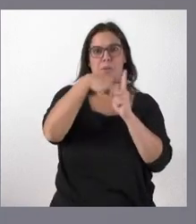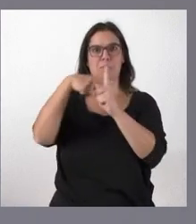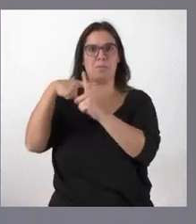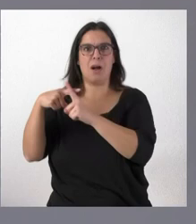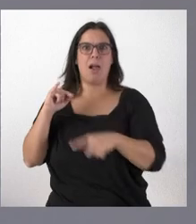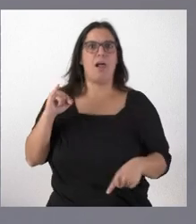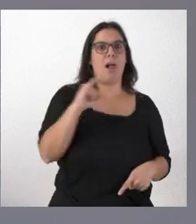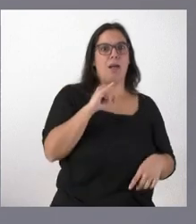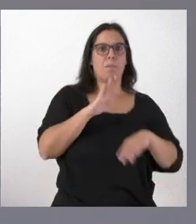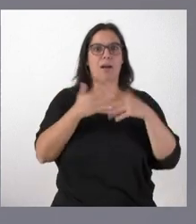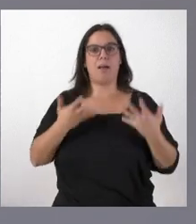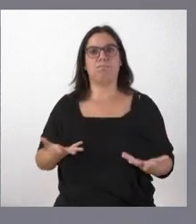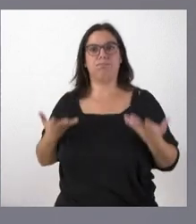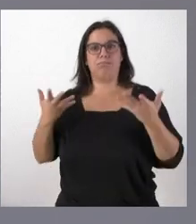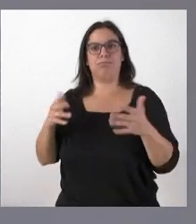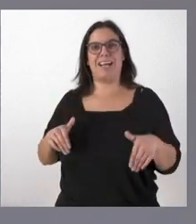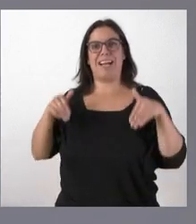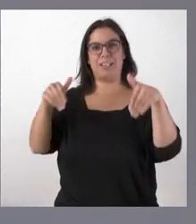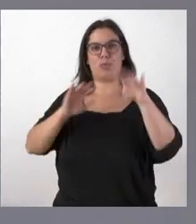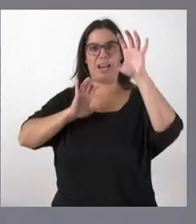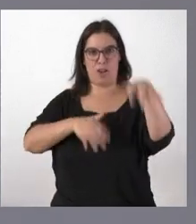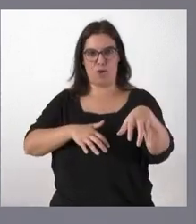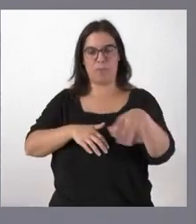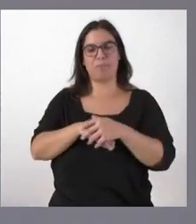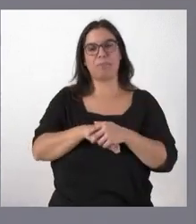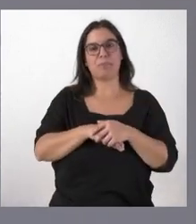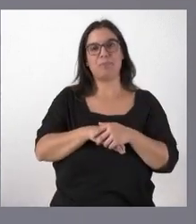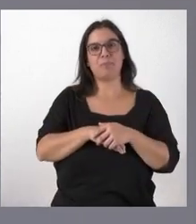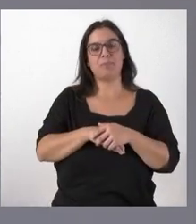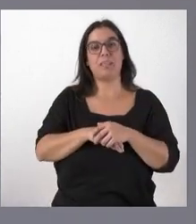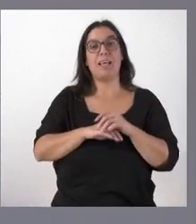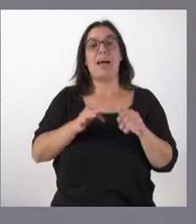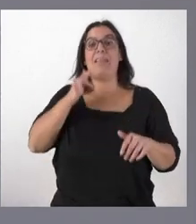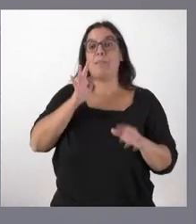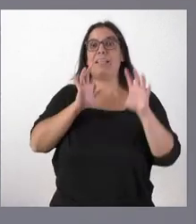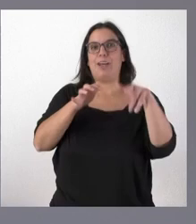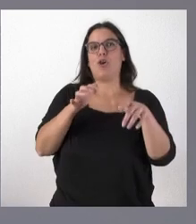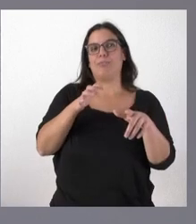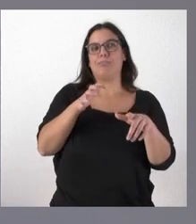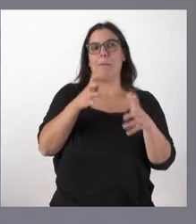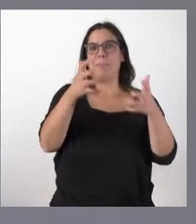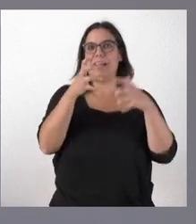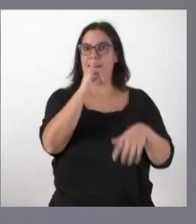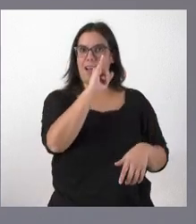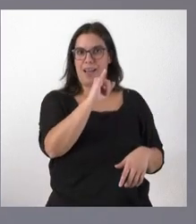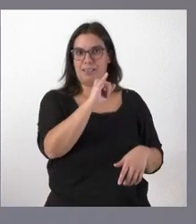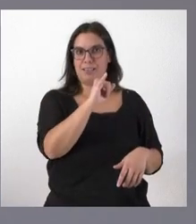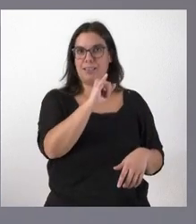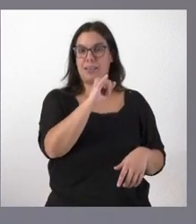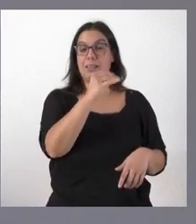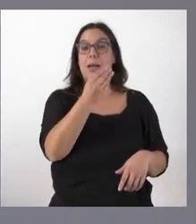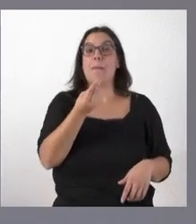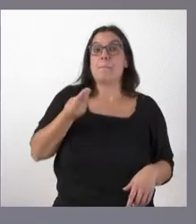la candidatura que presentamos en favor de León aisladamente León tiene una serie de ventajas pero estas ventajas sumadas